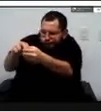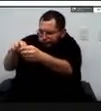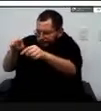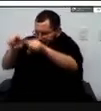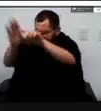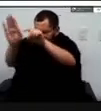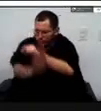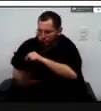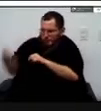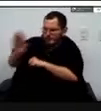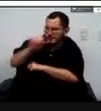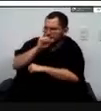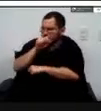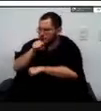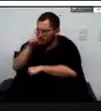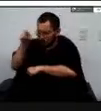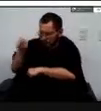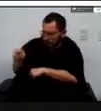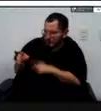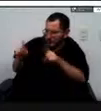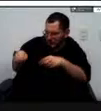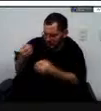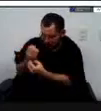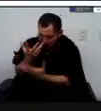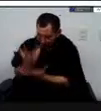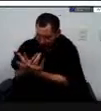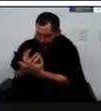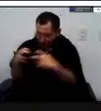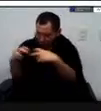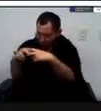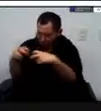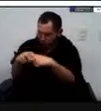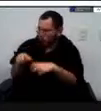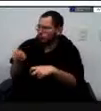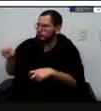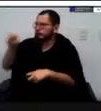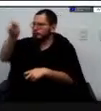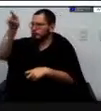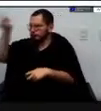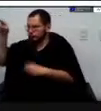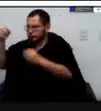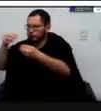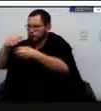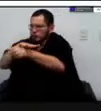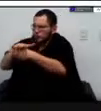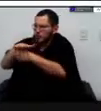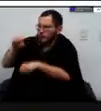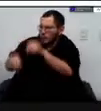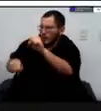infraestructuras eléctricas y todo este tipo de equipamientos